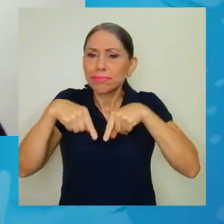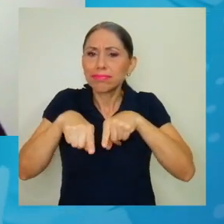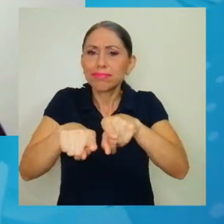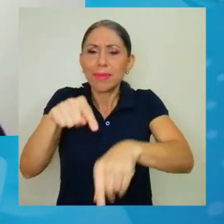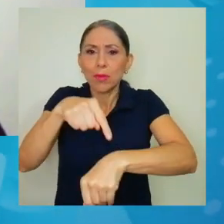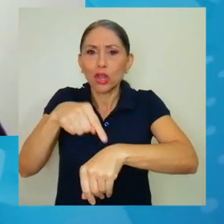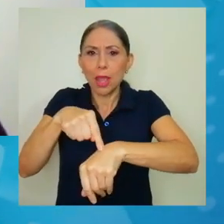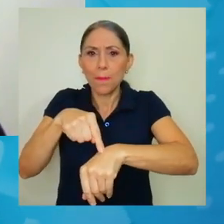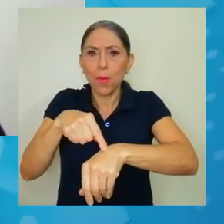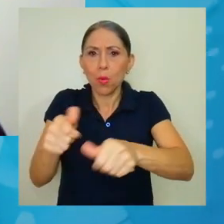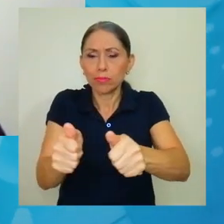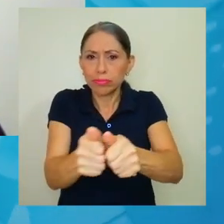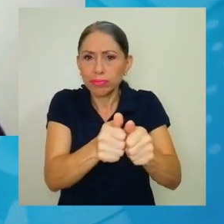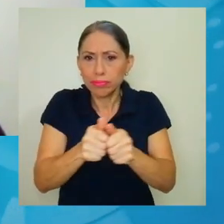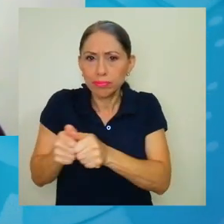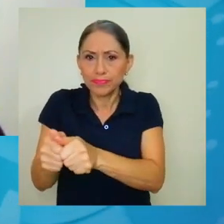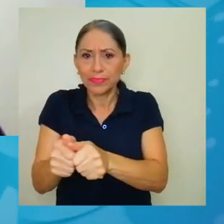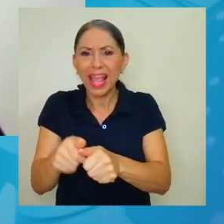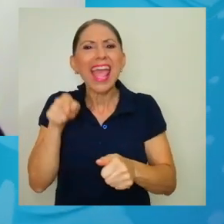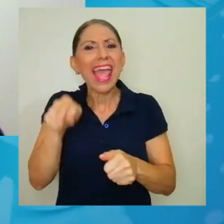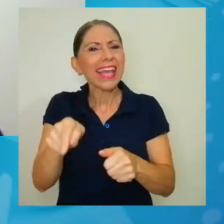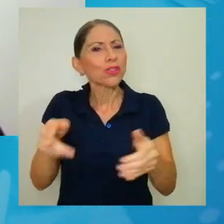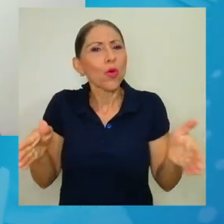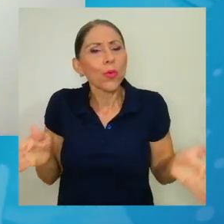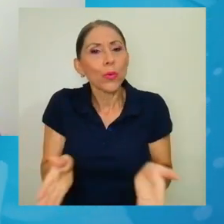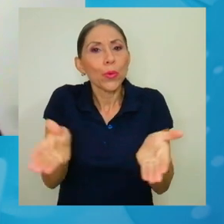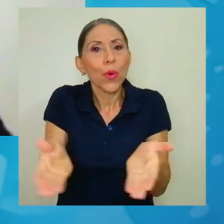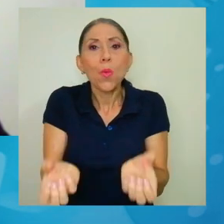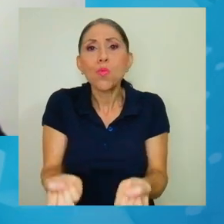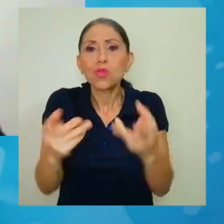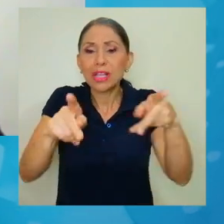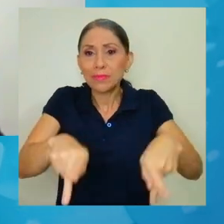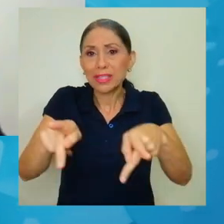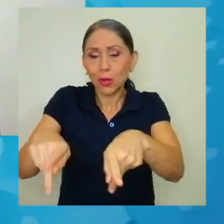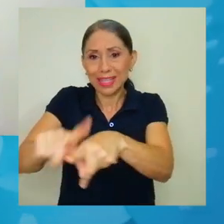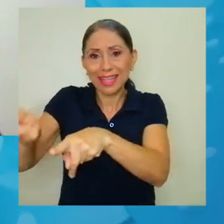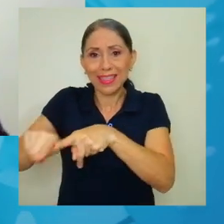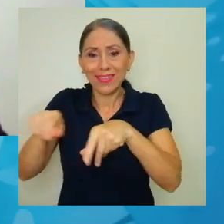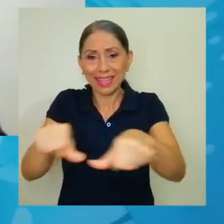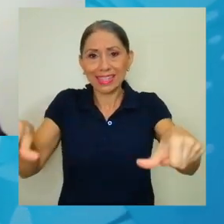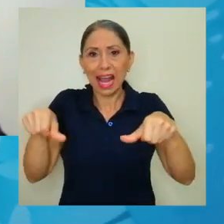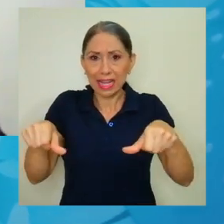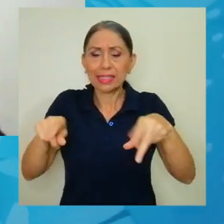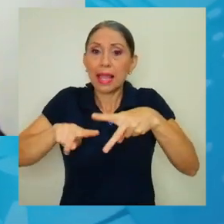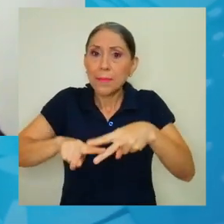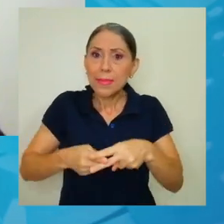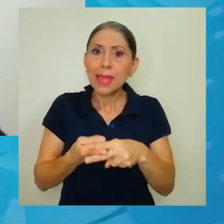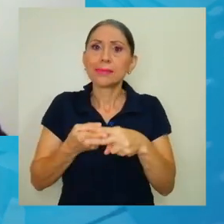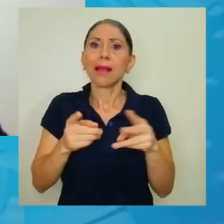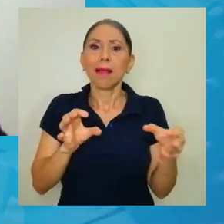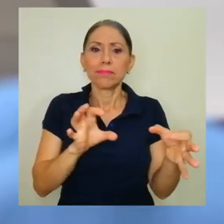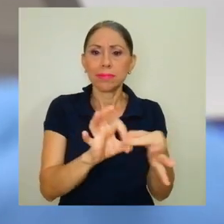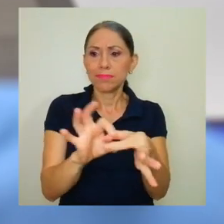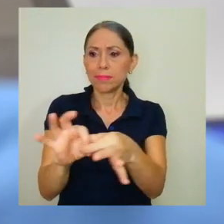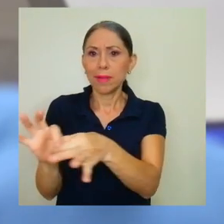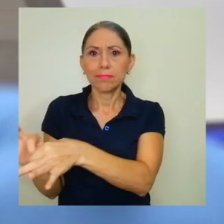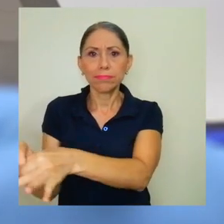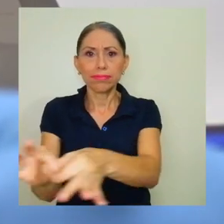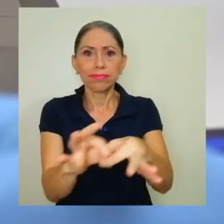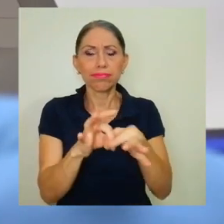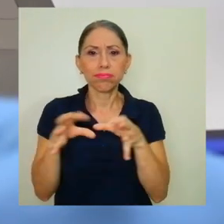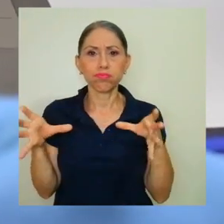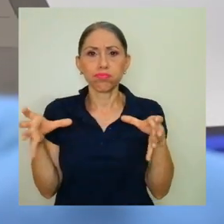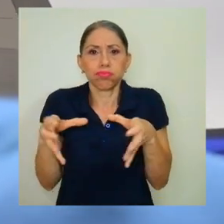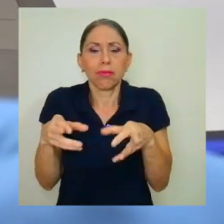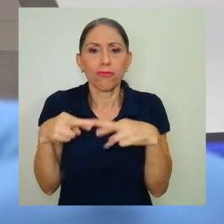Eso lo que propicia es básicamente que muchas personas de muchas áreas afines se comiencen a reunirse y es